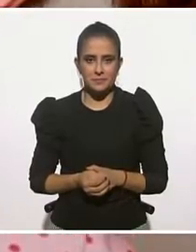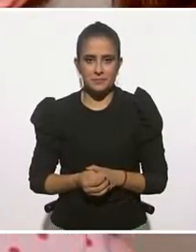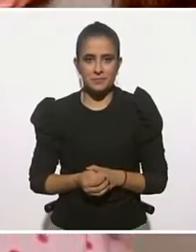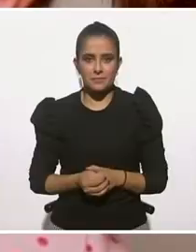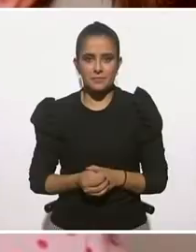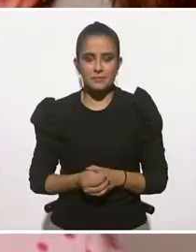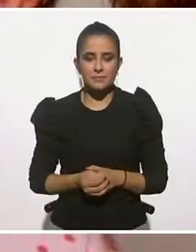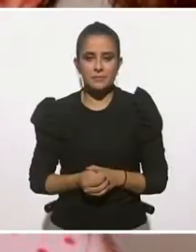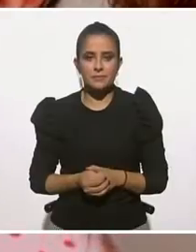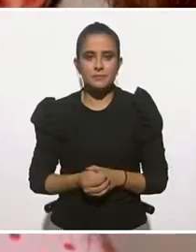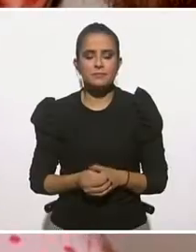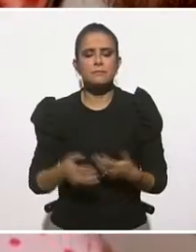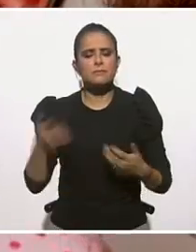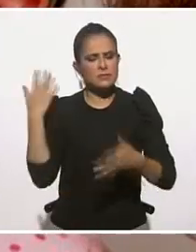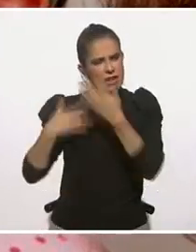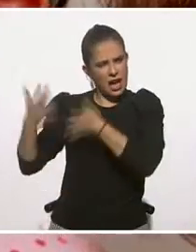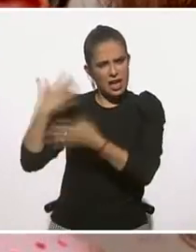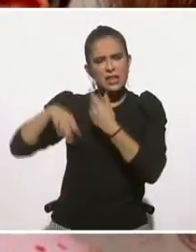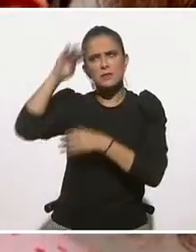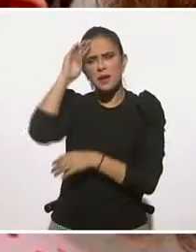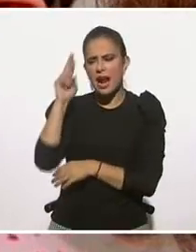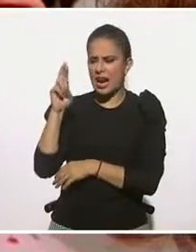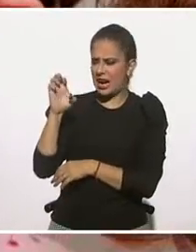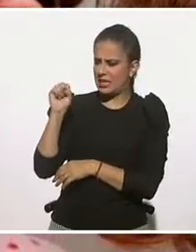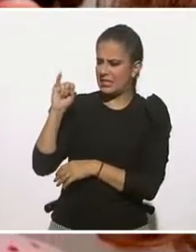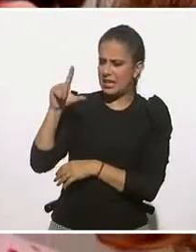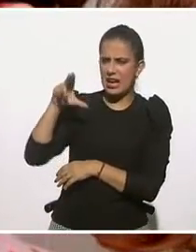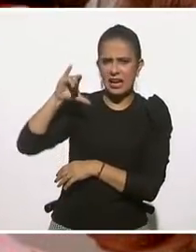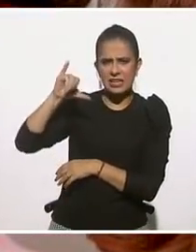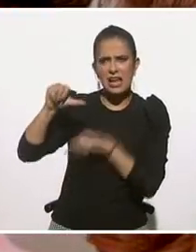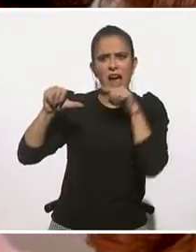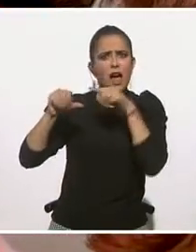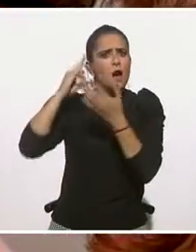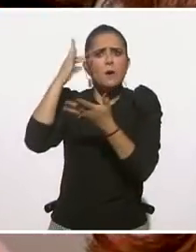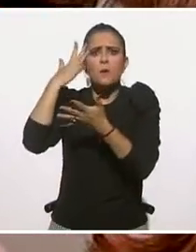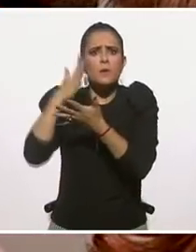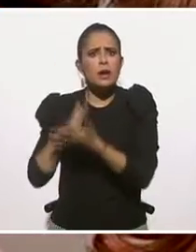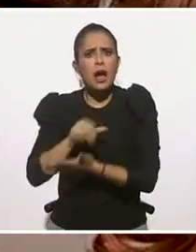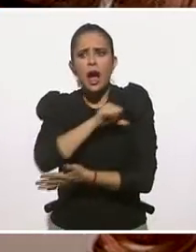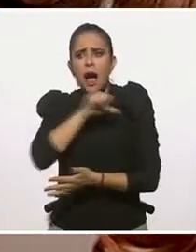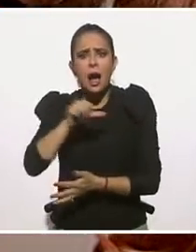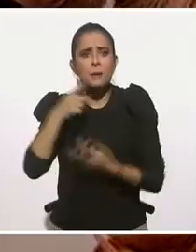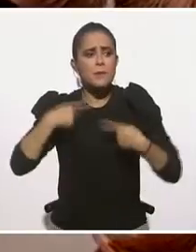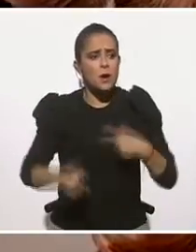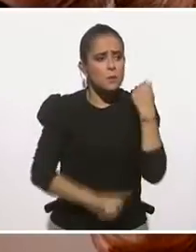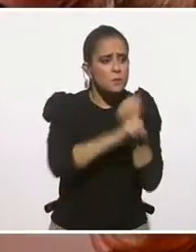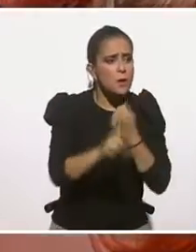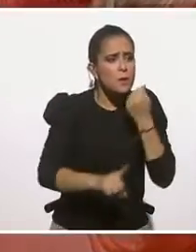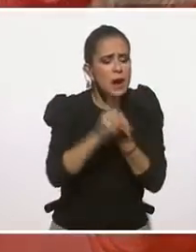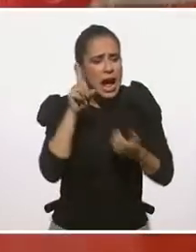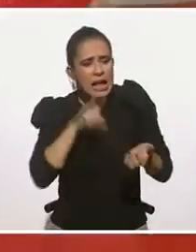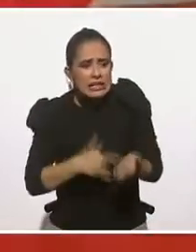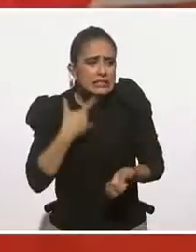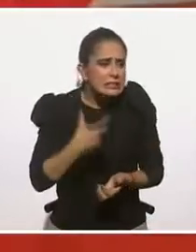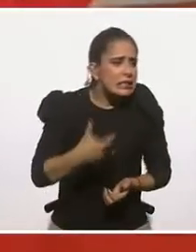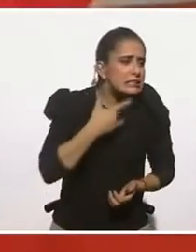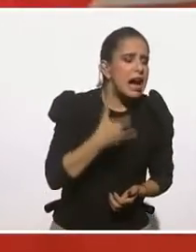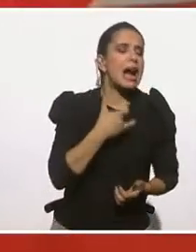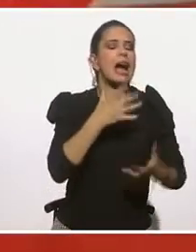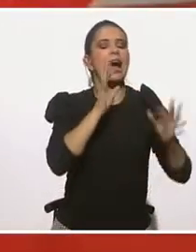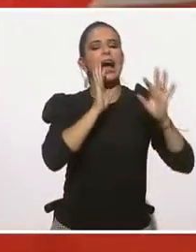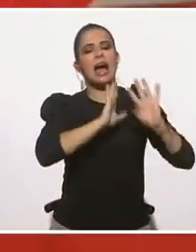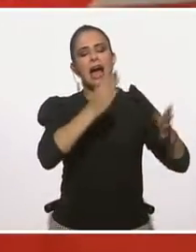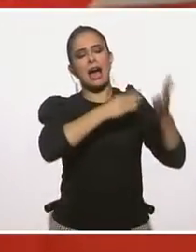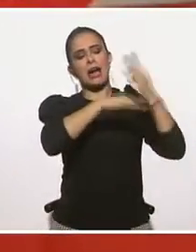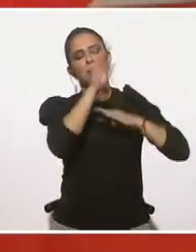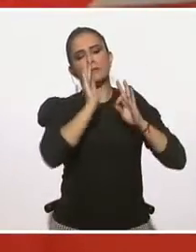Al principio se creía que la resiliencia solo se desarrollaba en panoramas adversos, pero en la actualidad podemos, si ya vemos